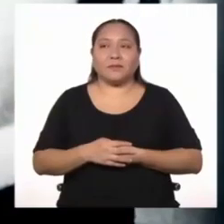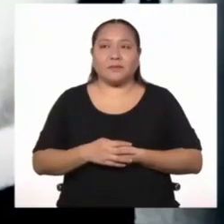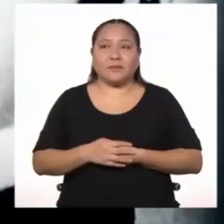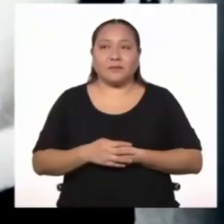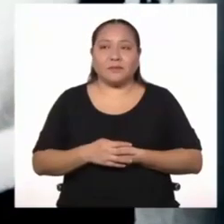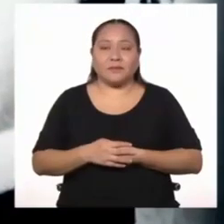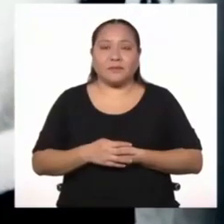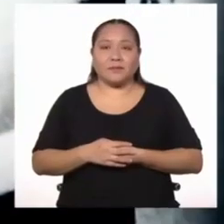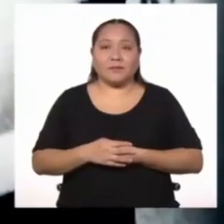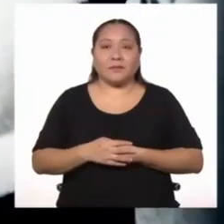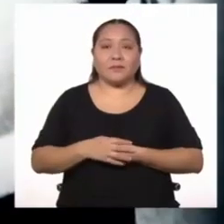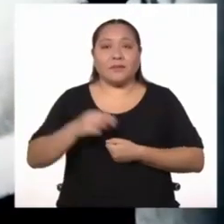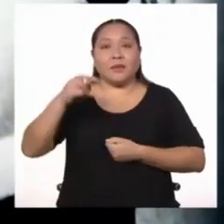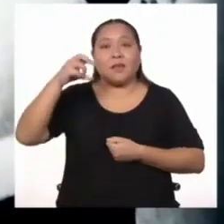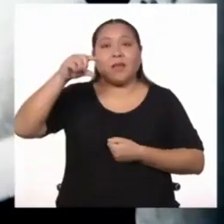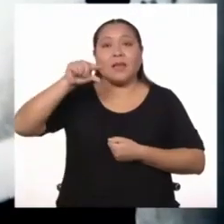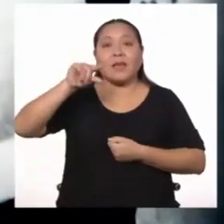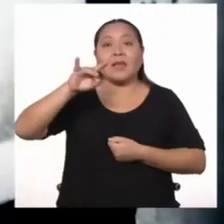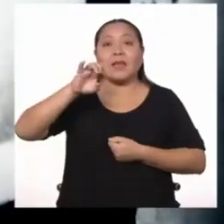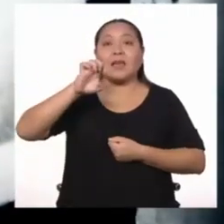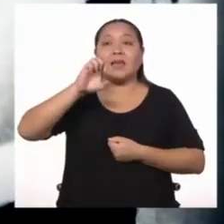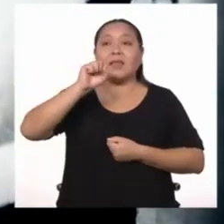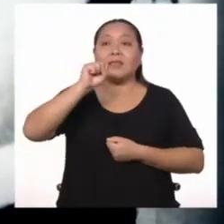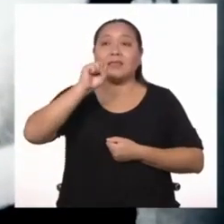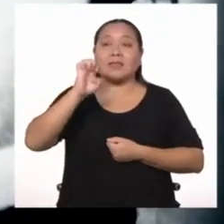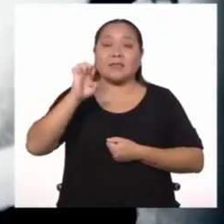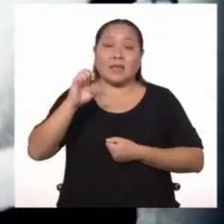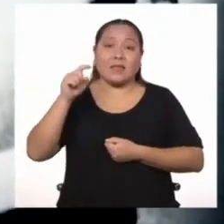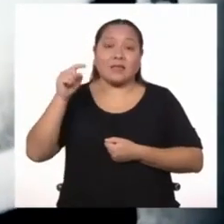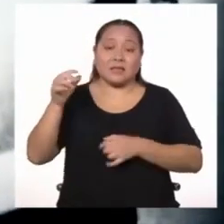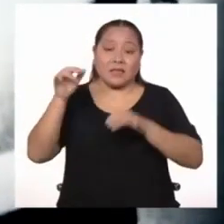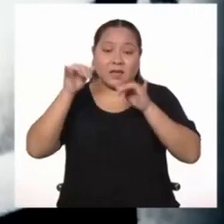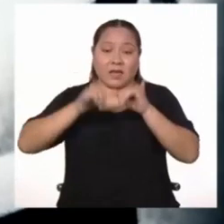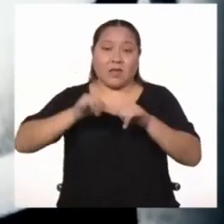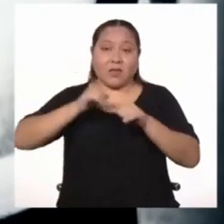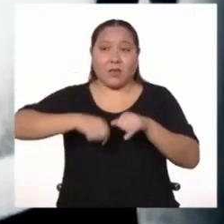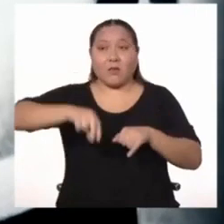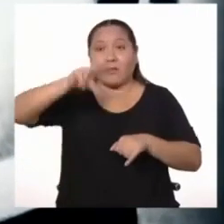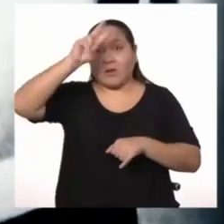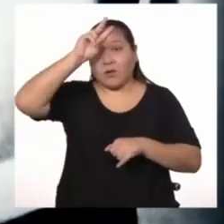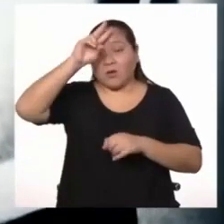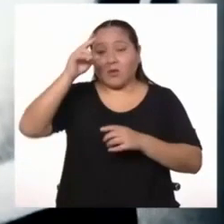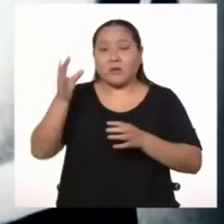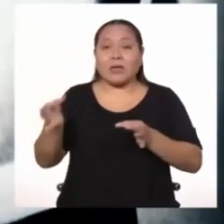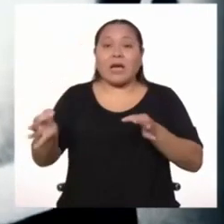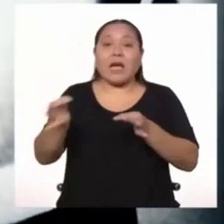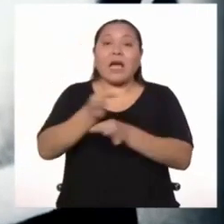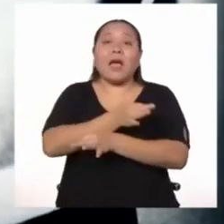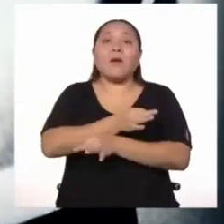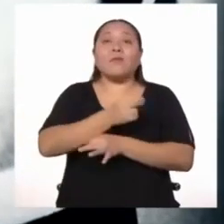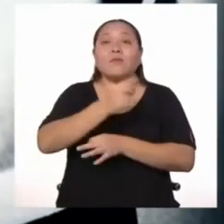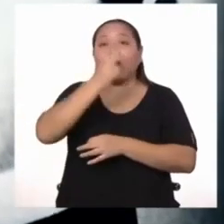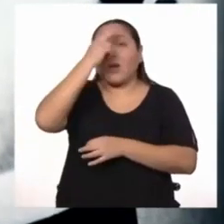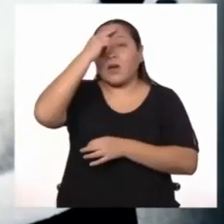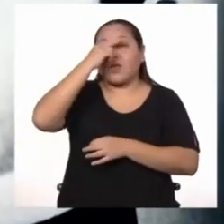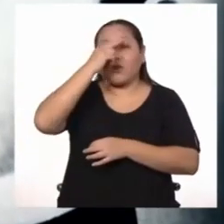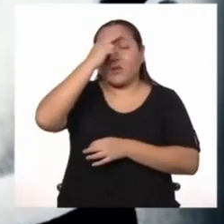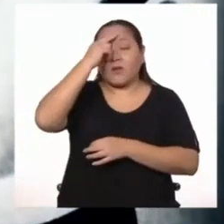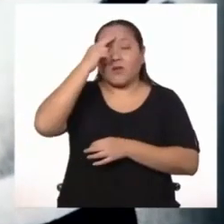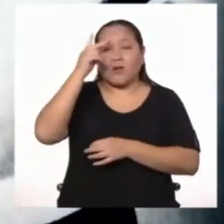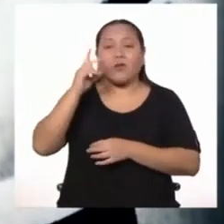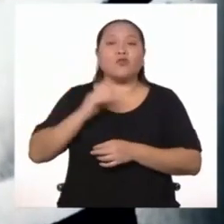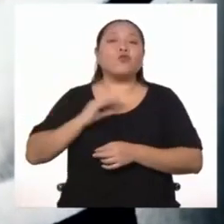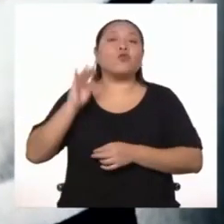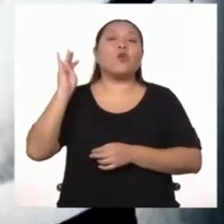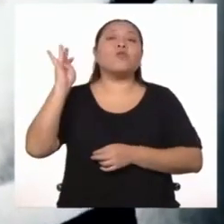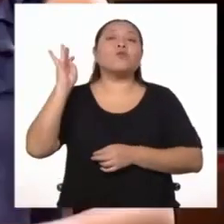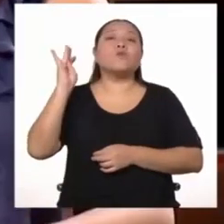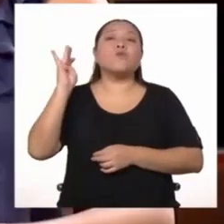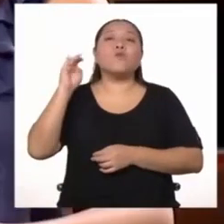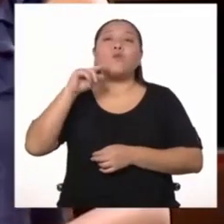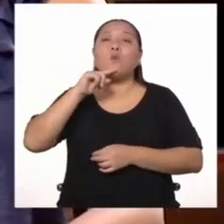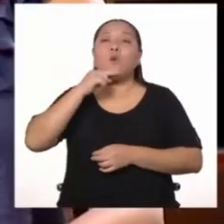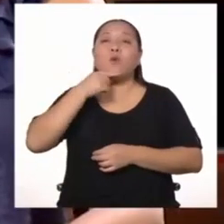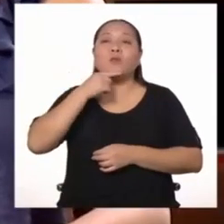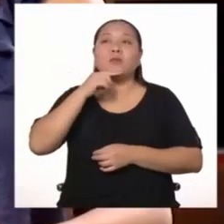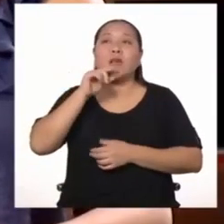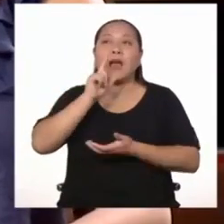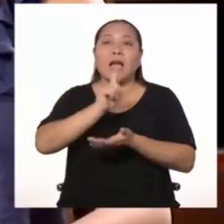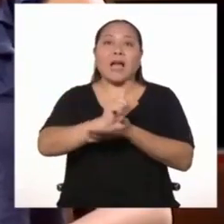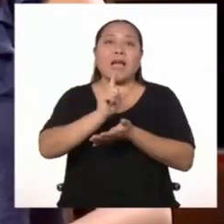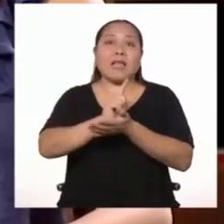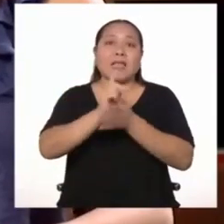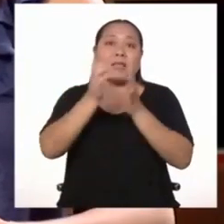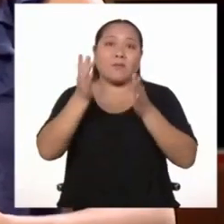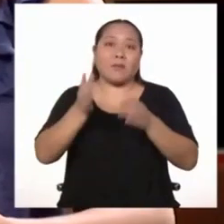Jorge Martín Guise se afincó en Perú, se hizo católico y se casó con una limeña. Guise